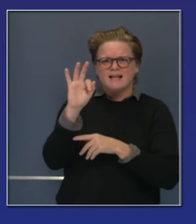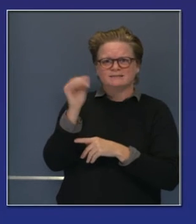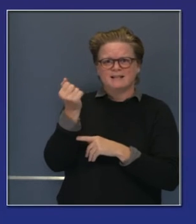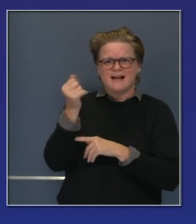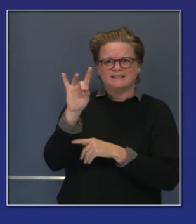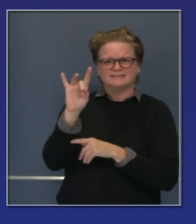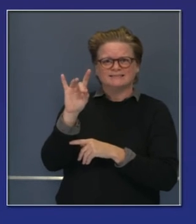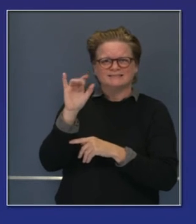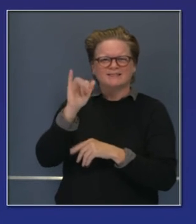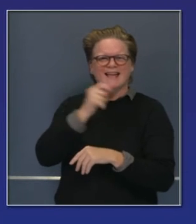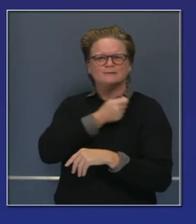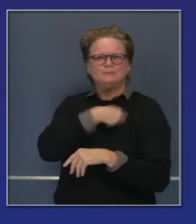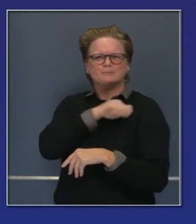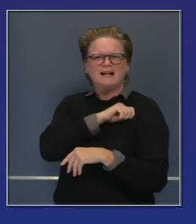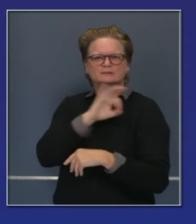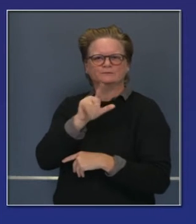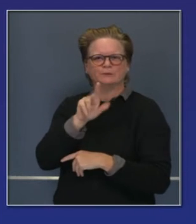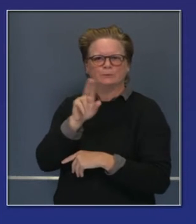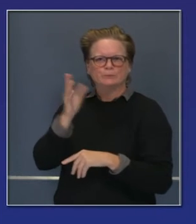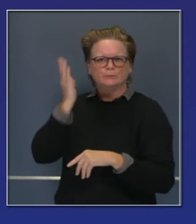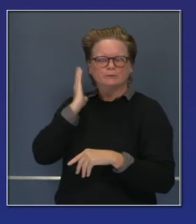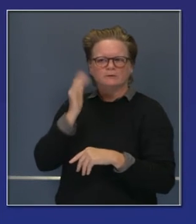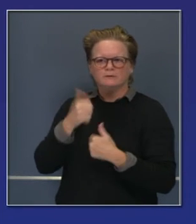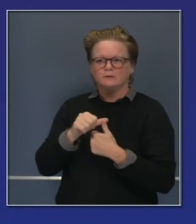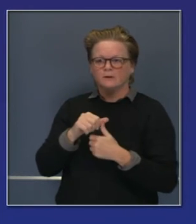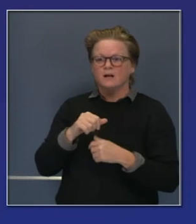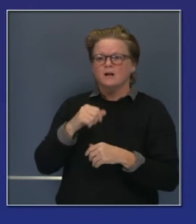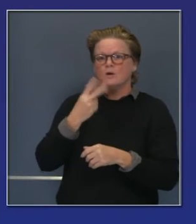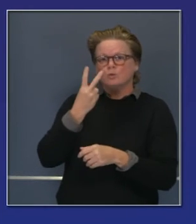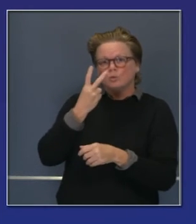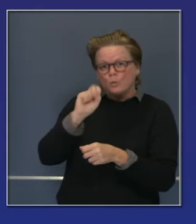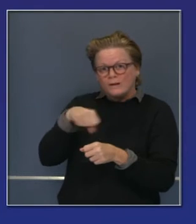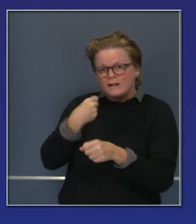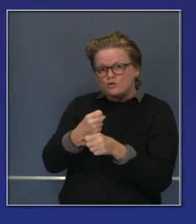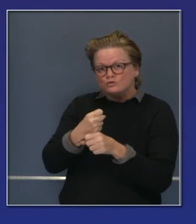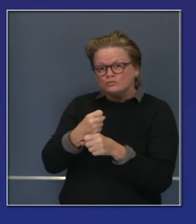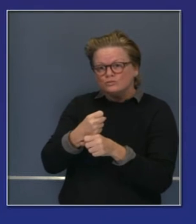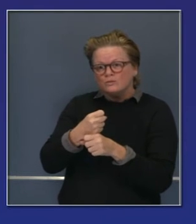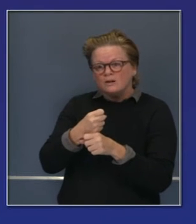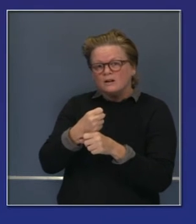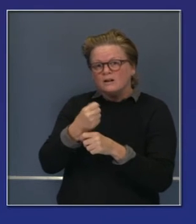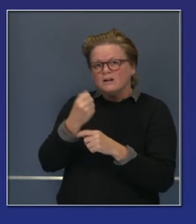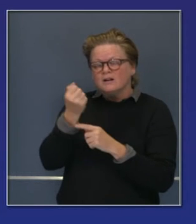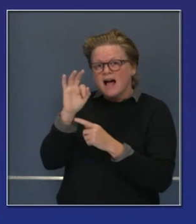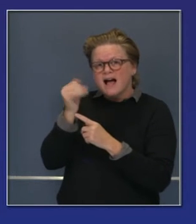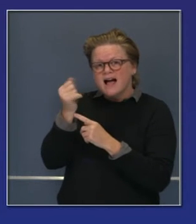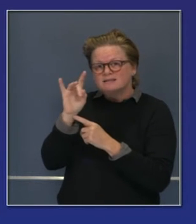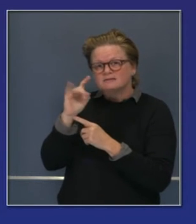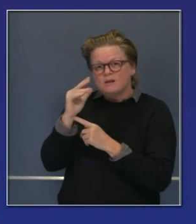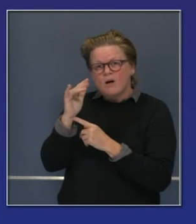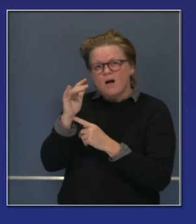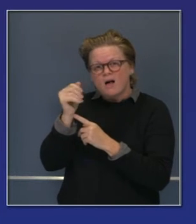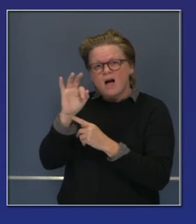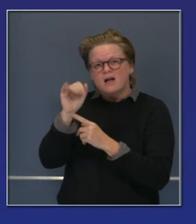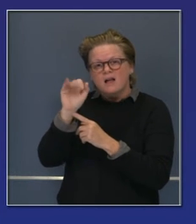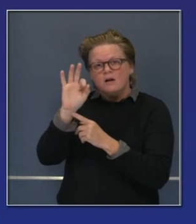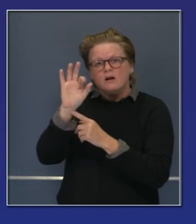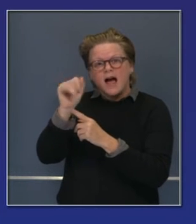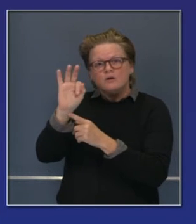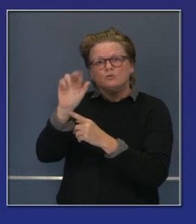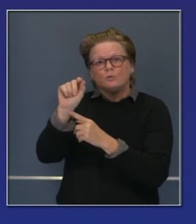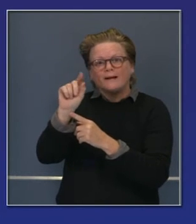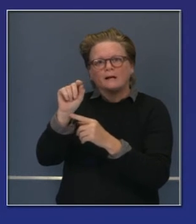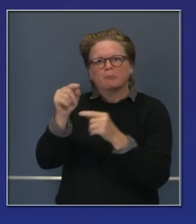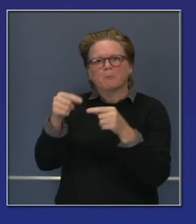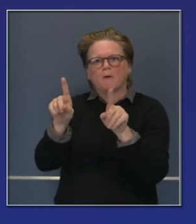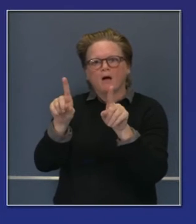No solo fue un año esa pandemia, también a principios del 18, un pico, el pico de